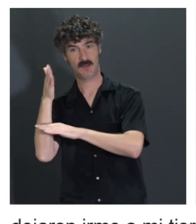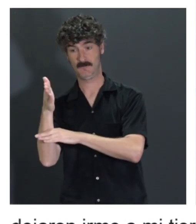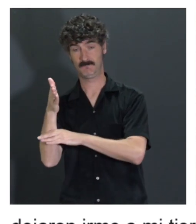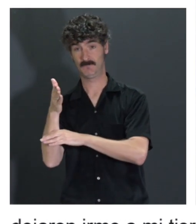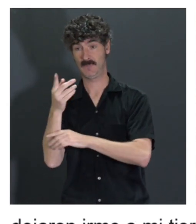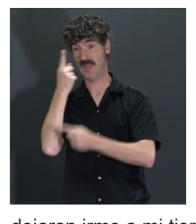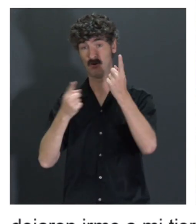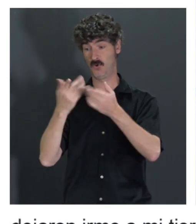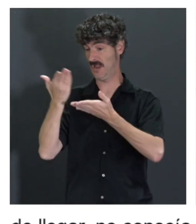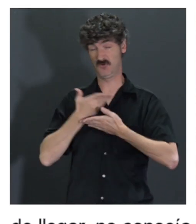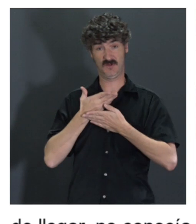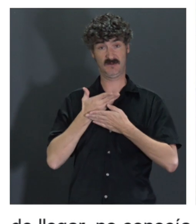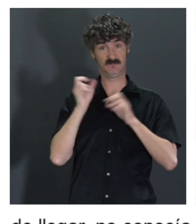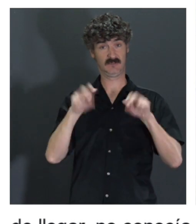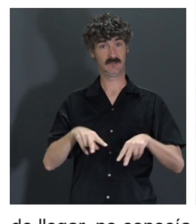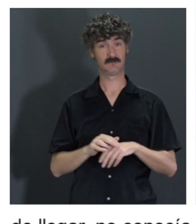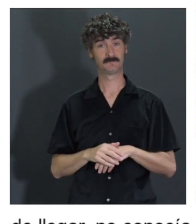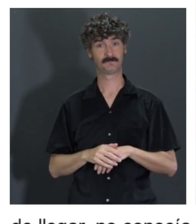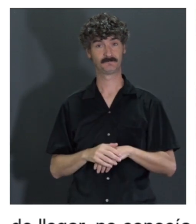querían ayudarme. Entonces, al final,